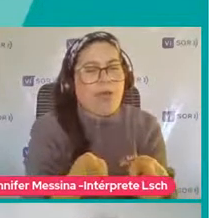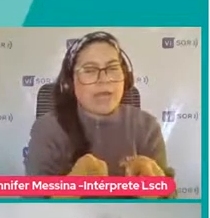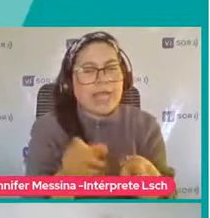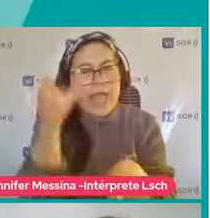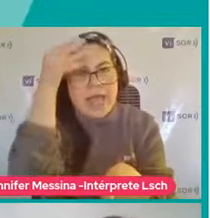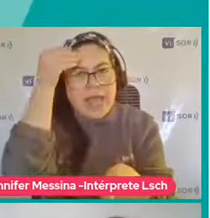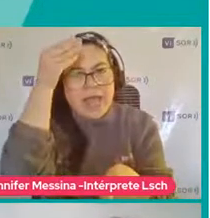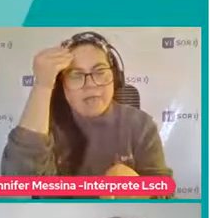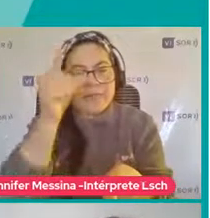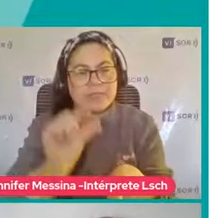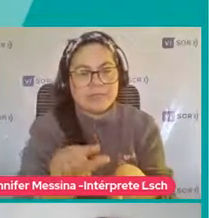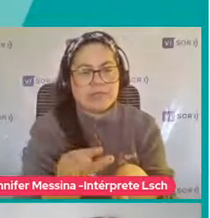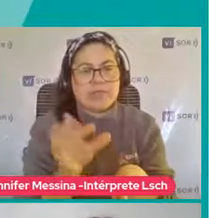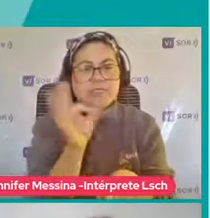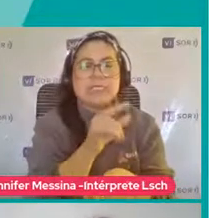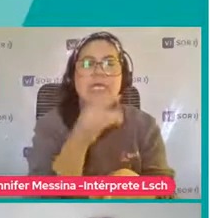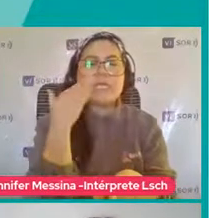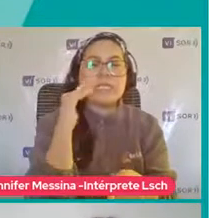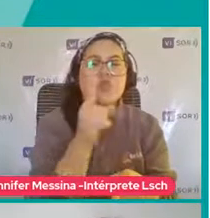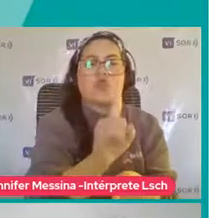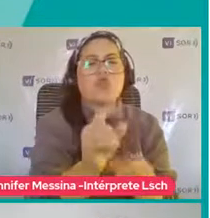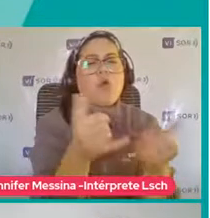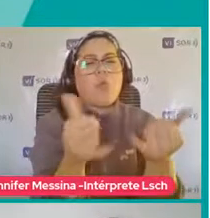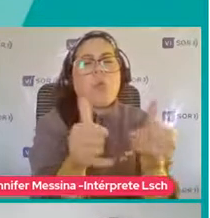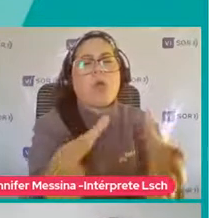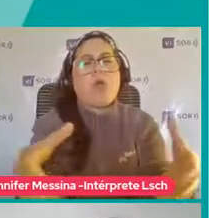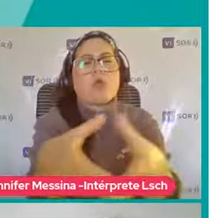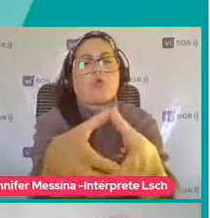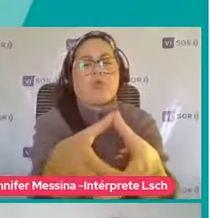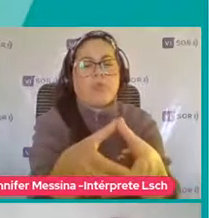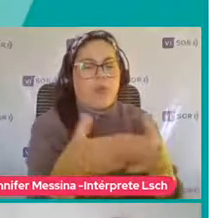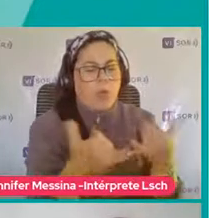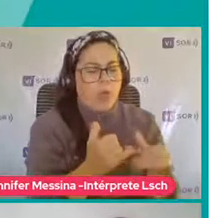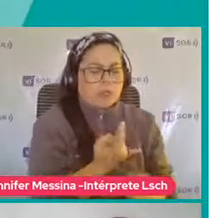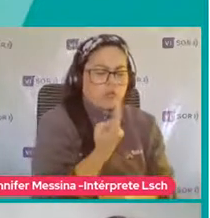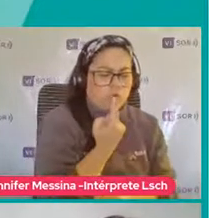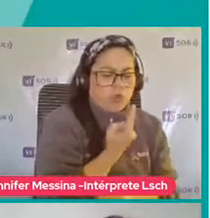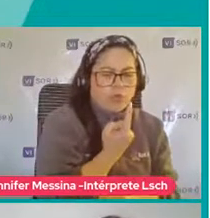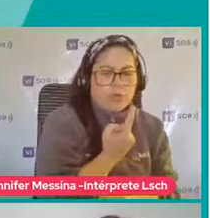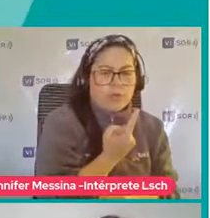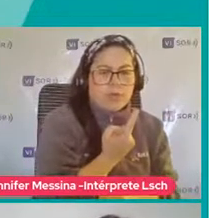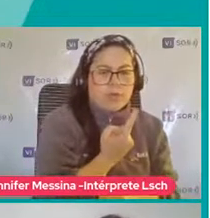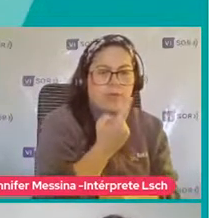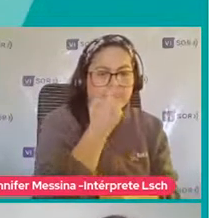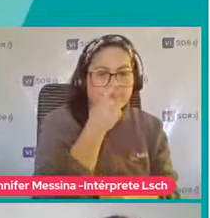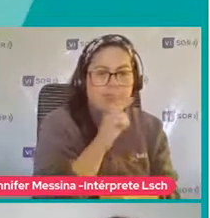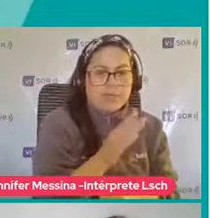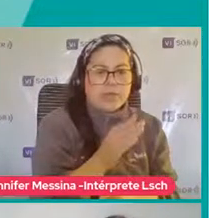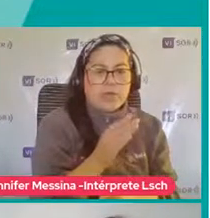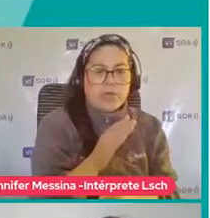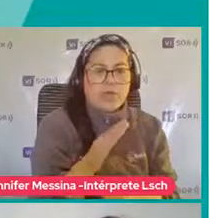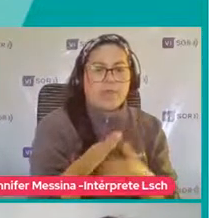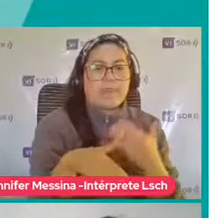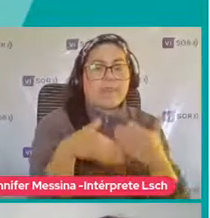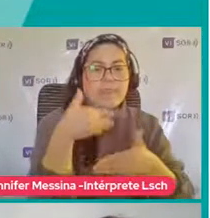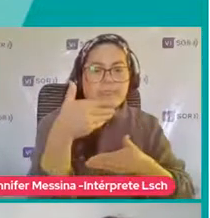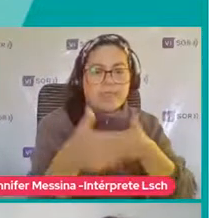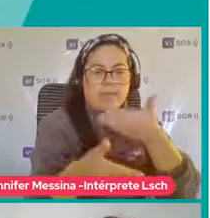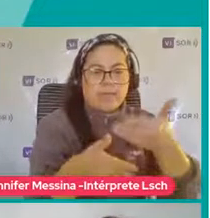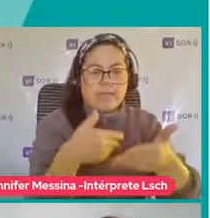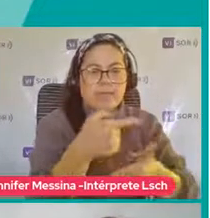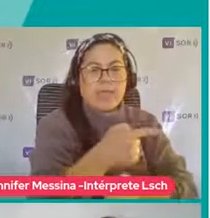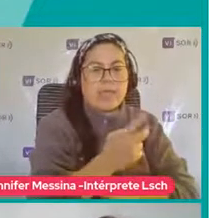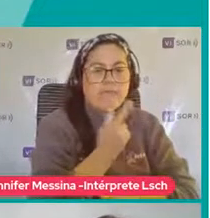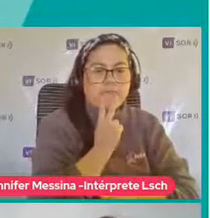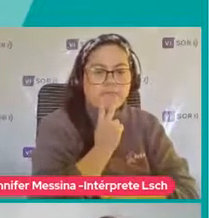El niño no juega Juega solo O está jugando Con el objeto Solamente Pero finalmente Esto va a repercutir Directamente En